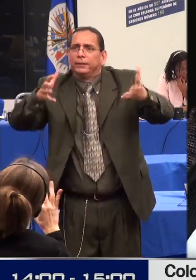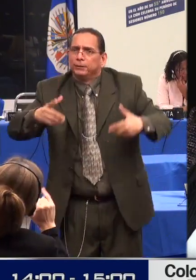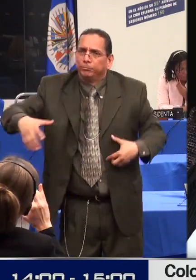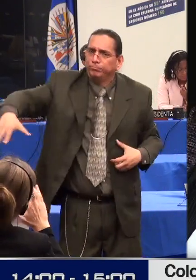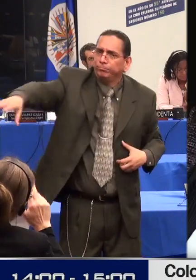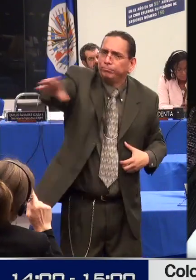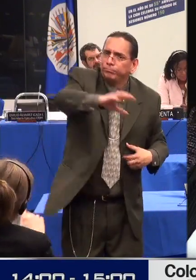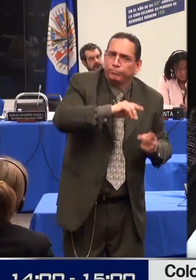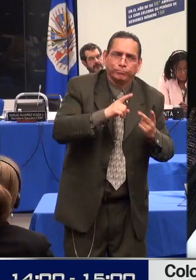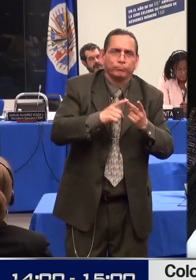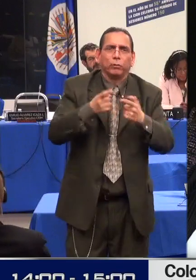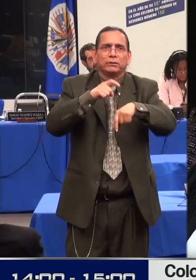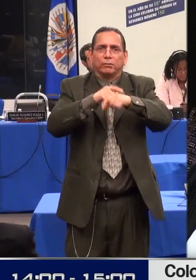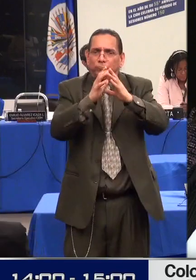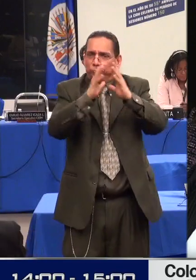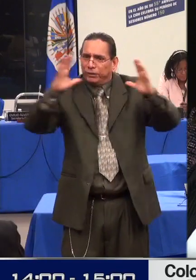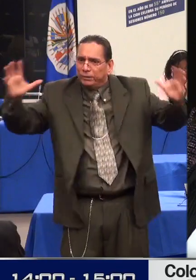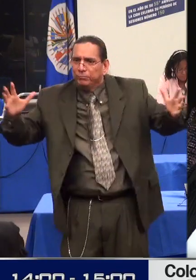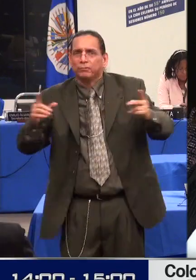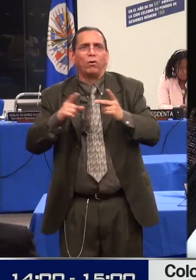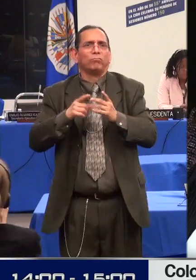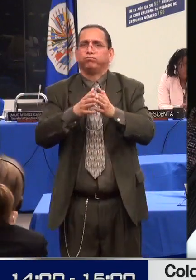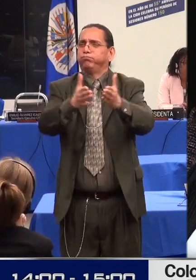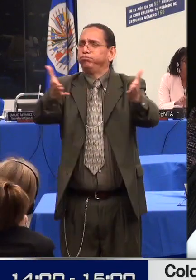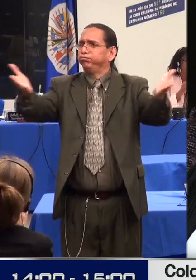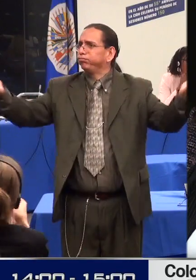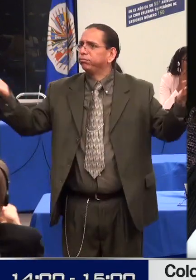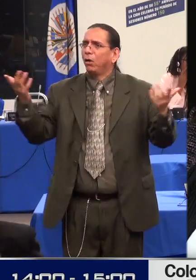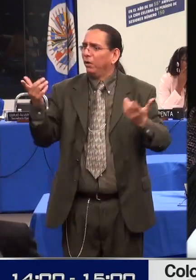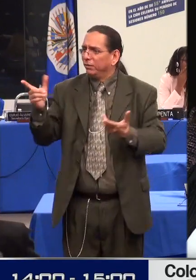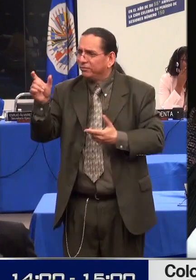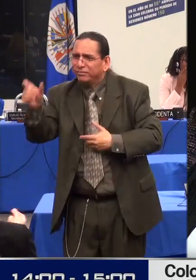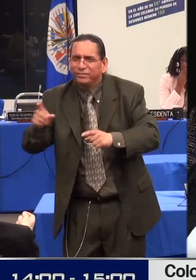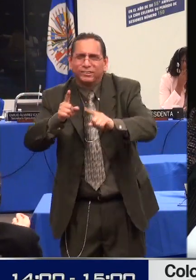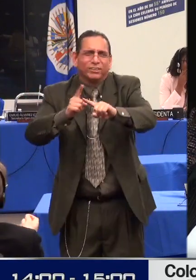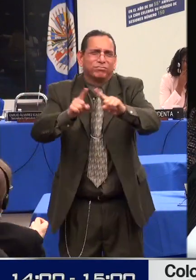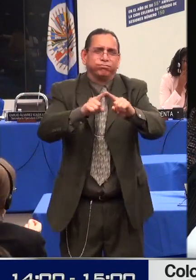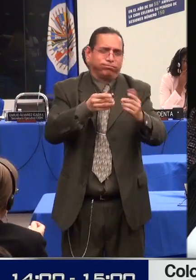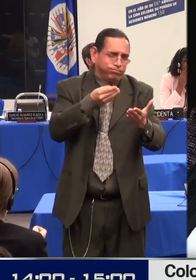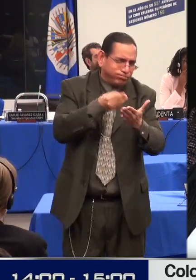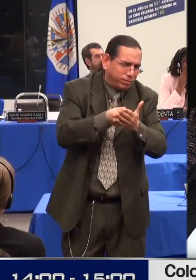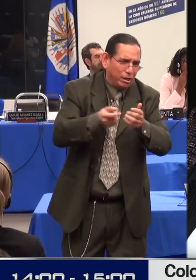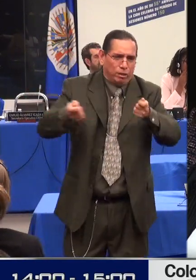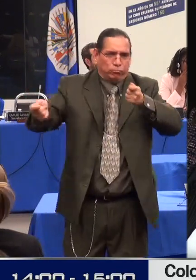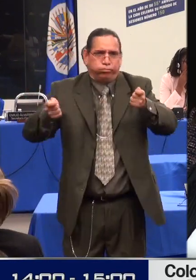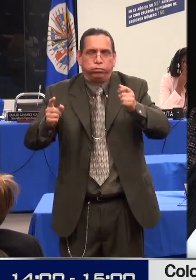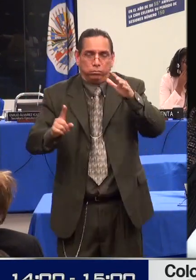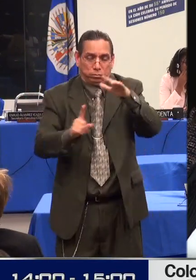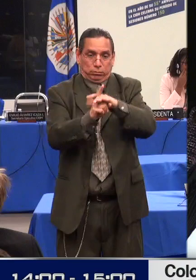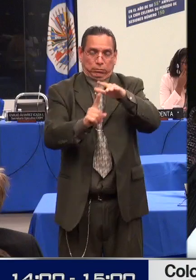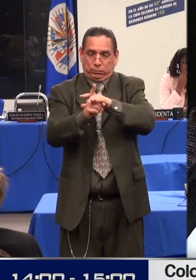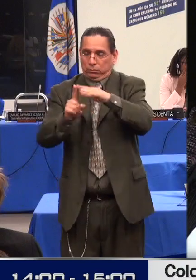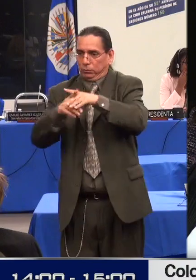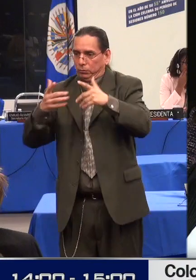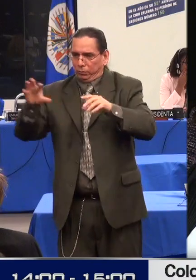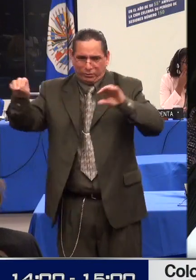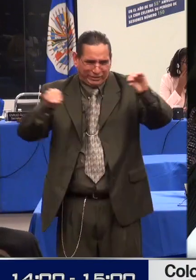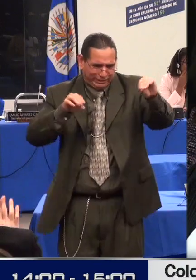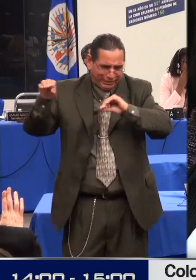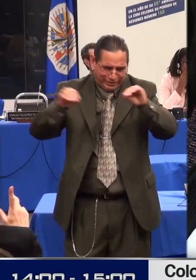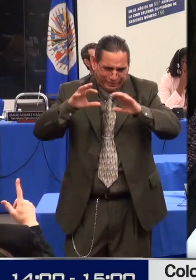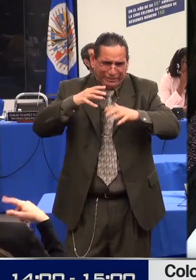desarrollo normativo, se ha presentado consecuentemente un cambio de paradigma en el modo en el que legal y jurisprudencialmente se ha